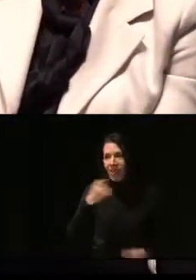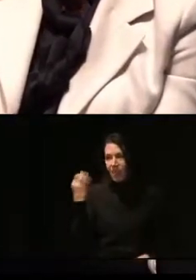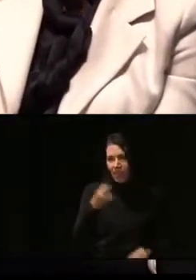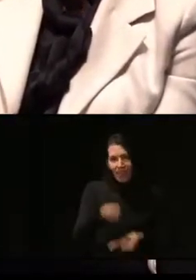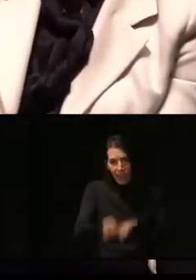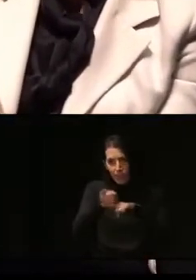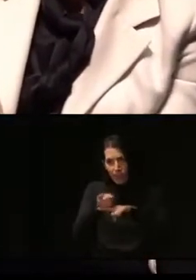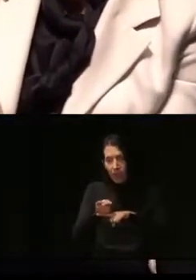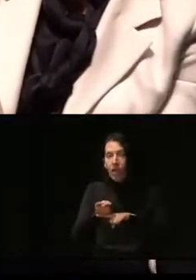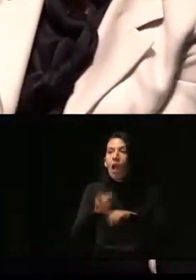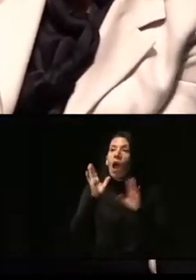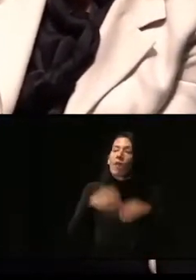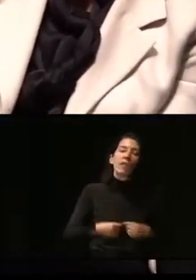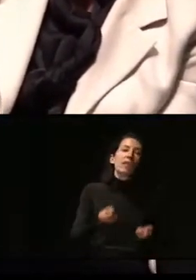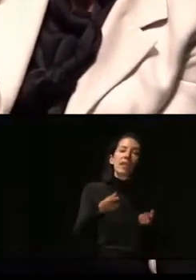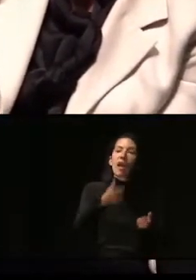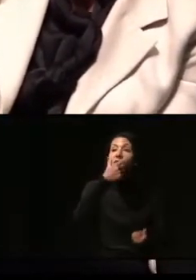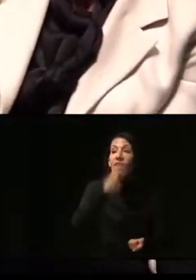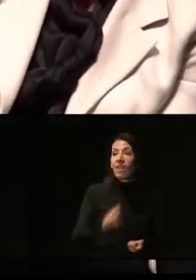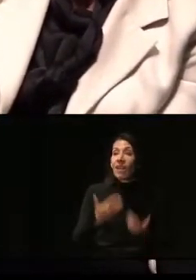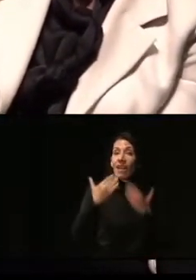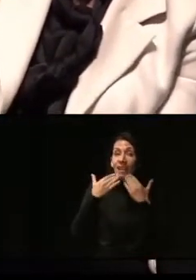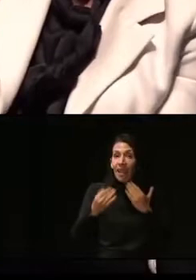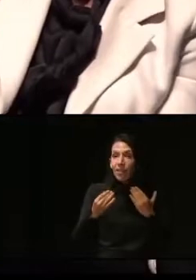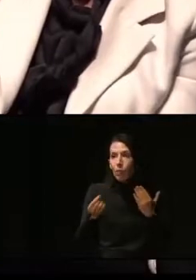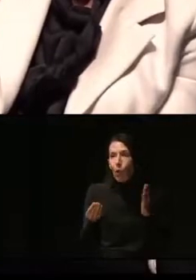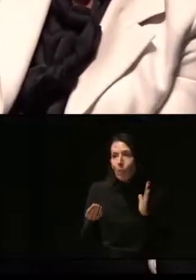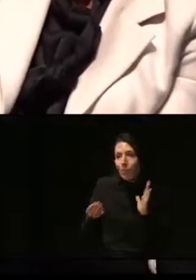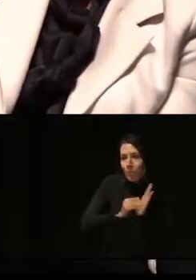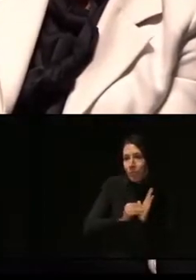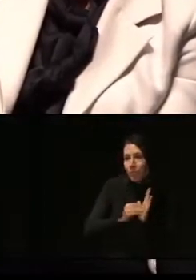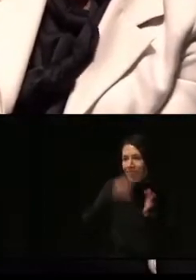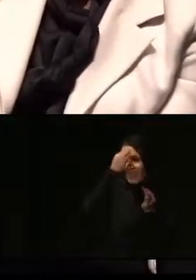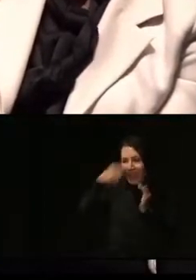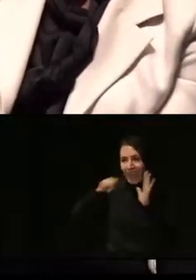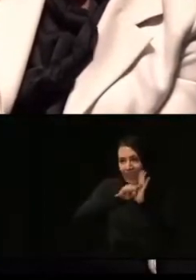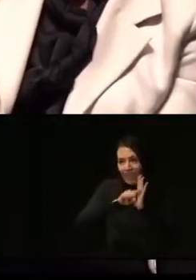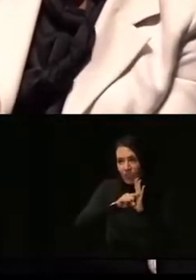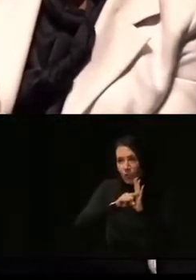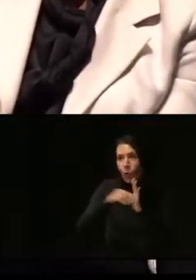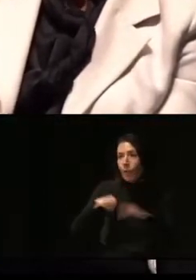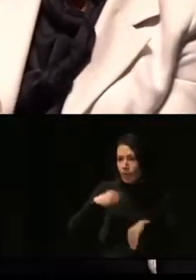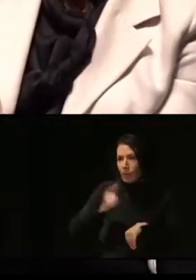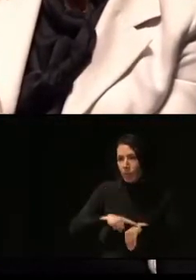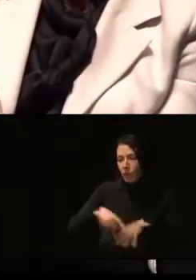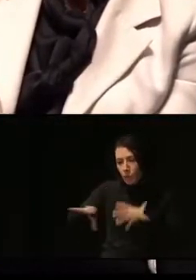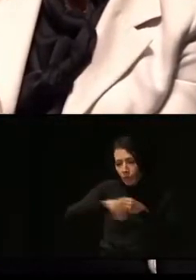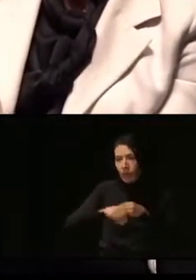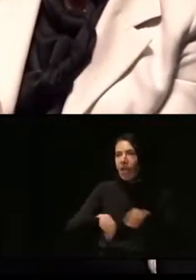facilitar a través de establecer ese requisito que acompaña a la ley de propiedad horizontal.